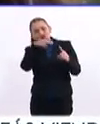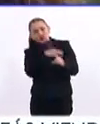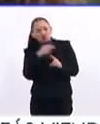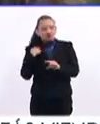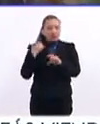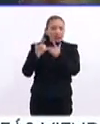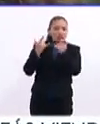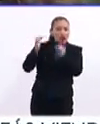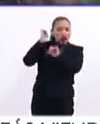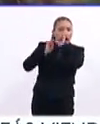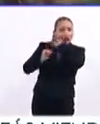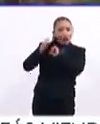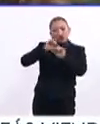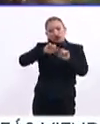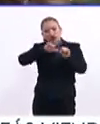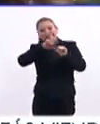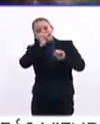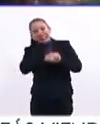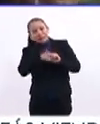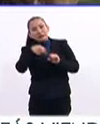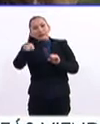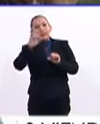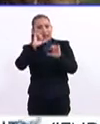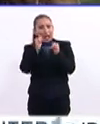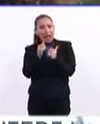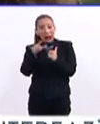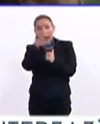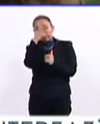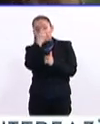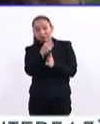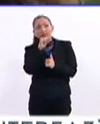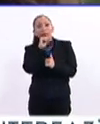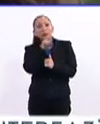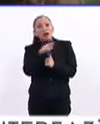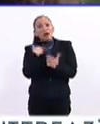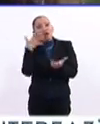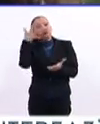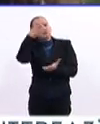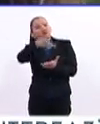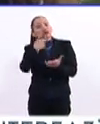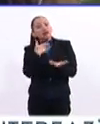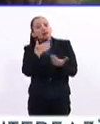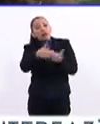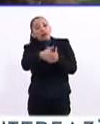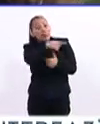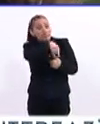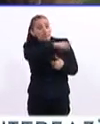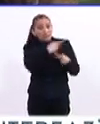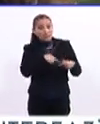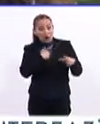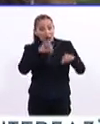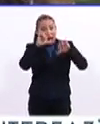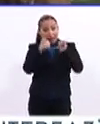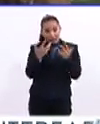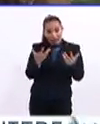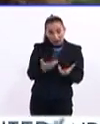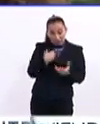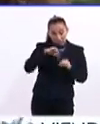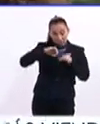antropológicas, sociológicas y sobre todo artísticas, y así como los retos a los que los artesanos se están